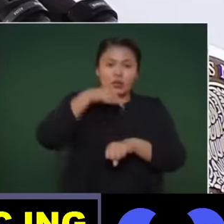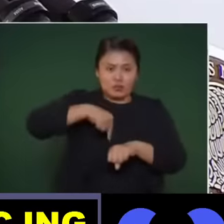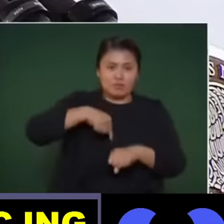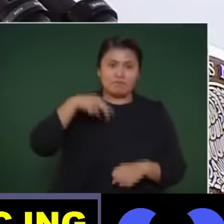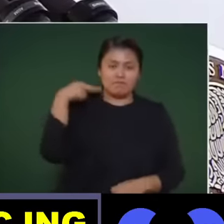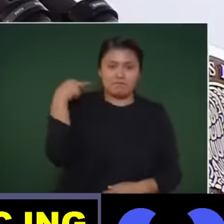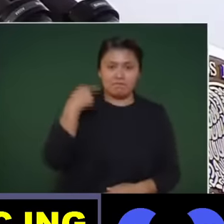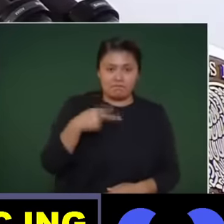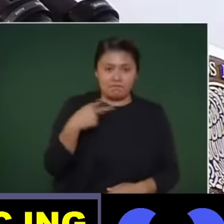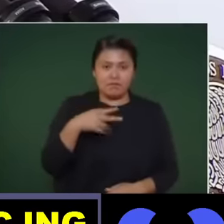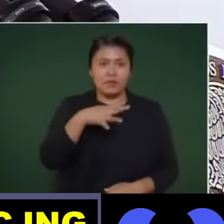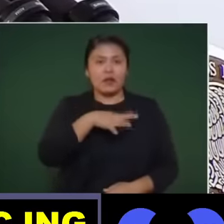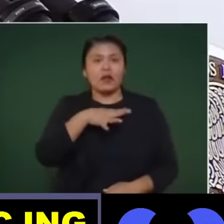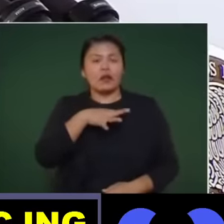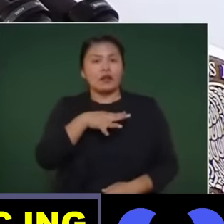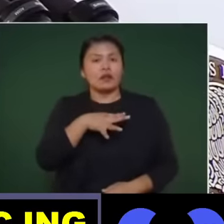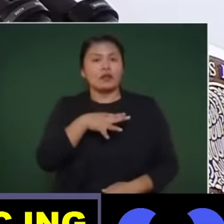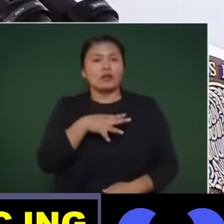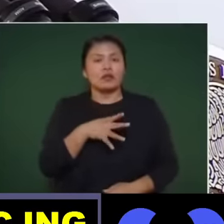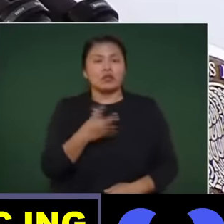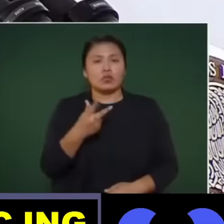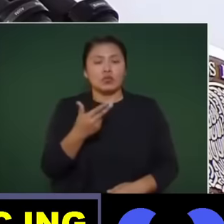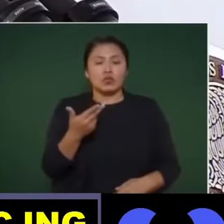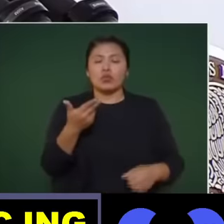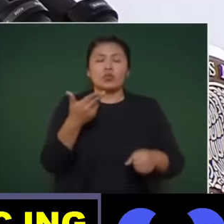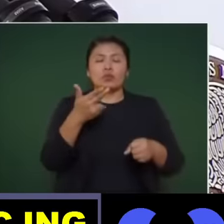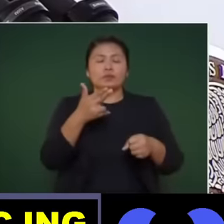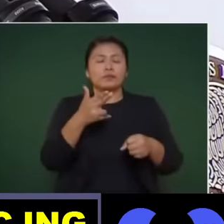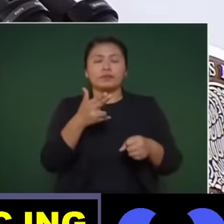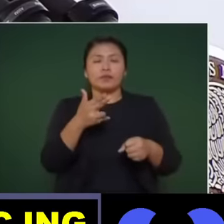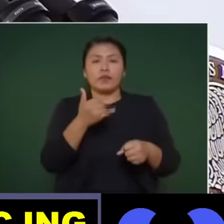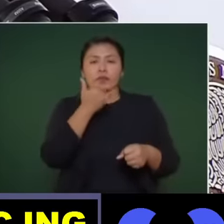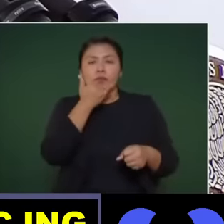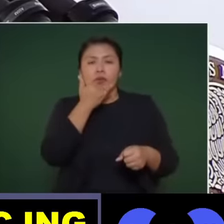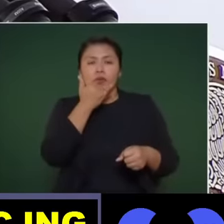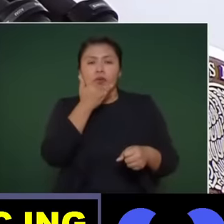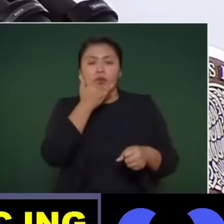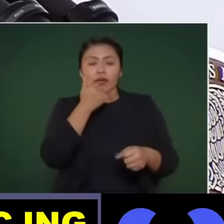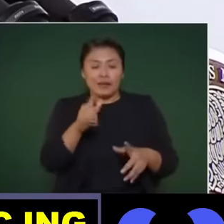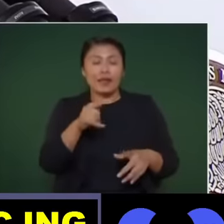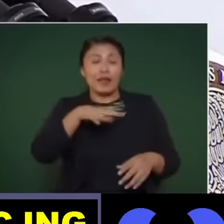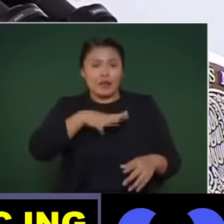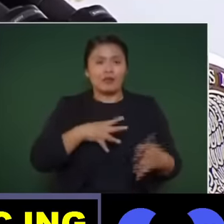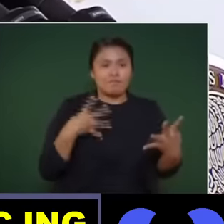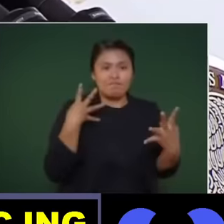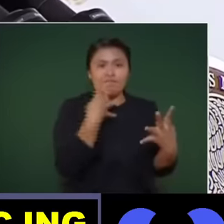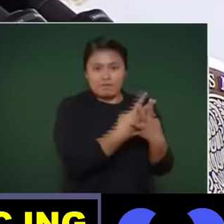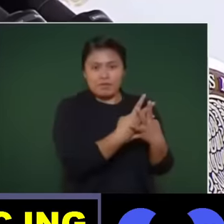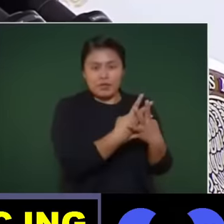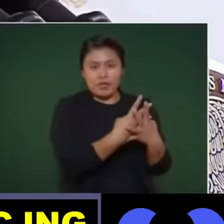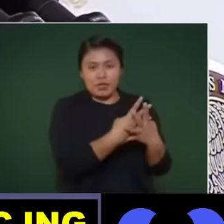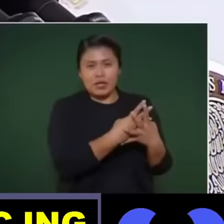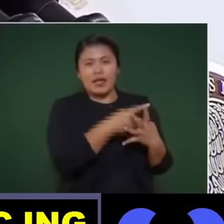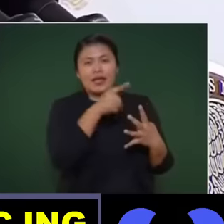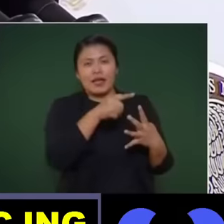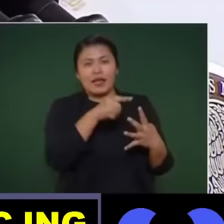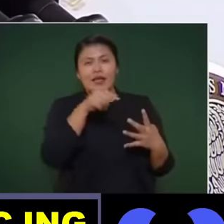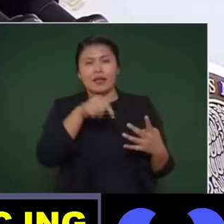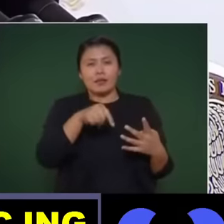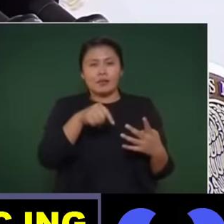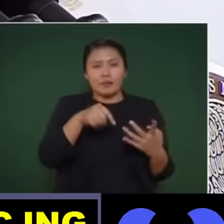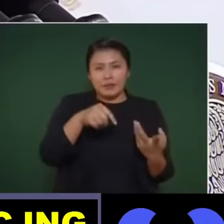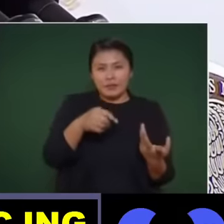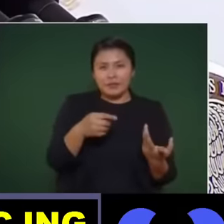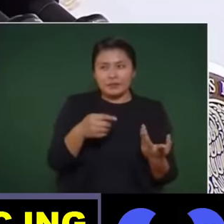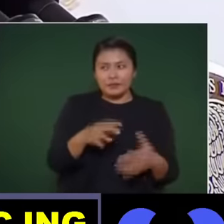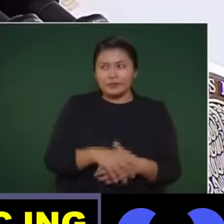está la construcción de un hospital, de un penal en el municipio de Papantla.